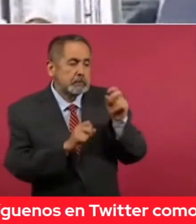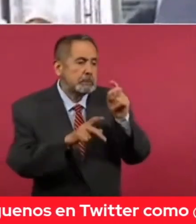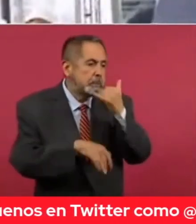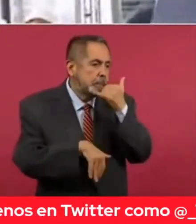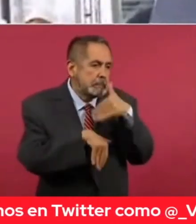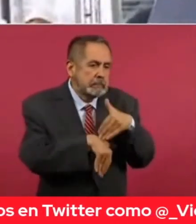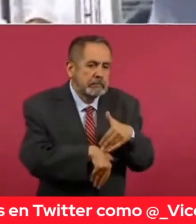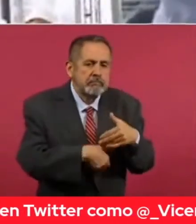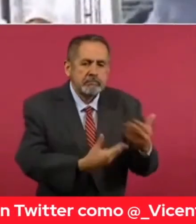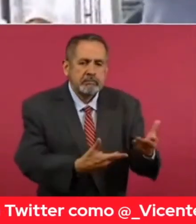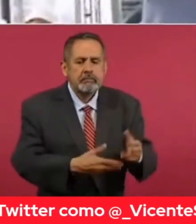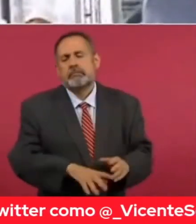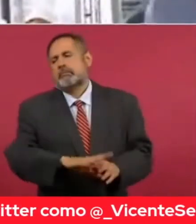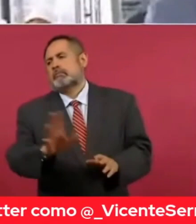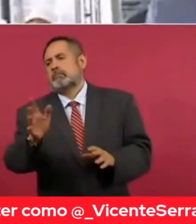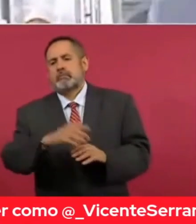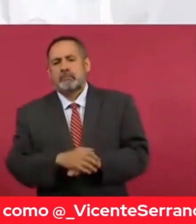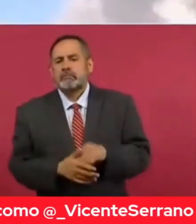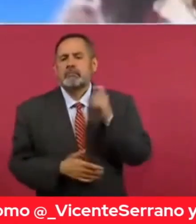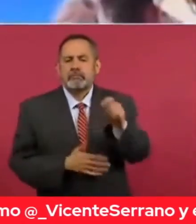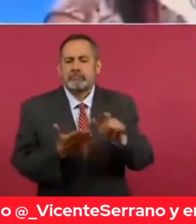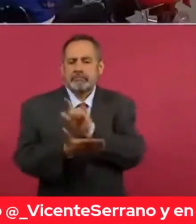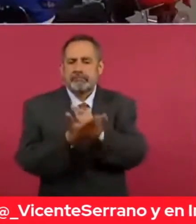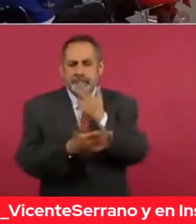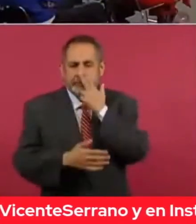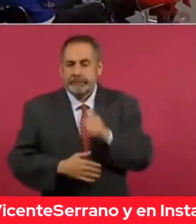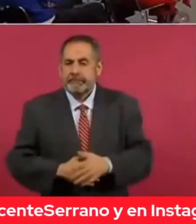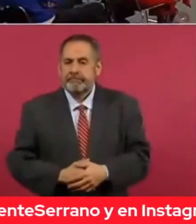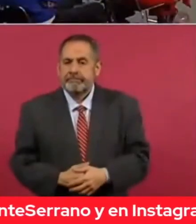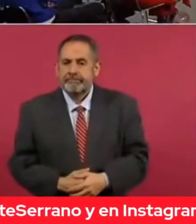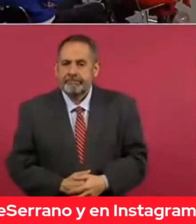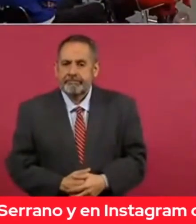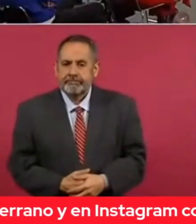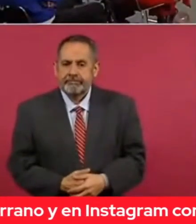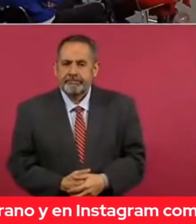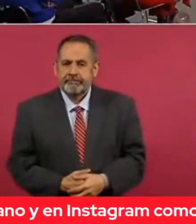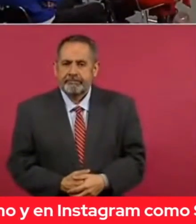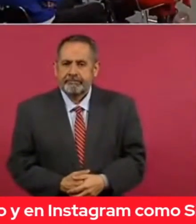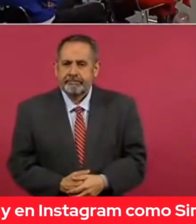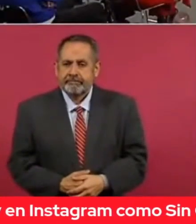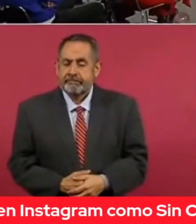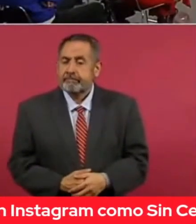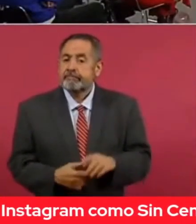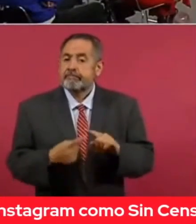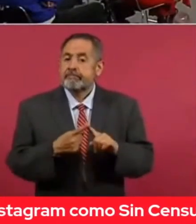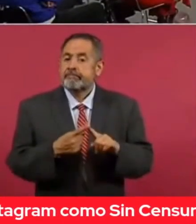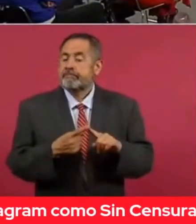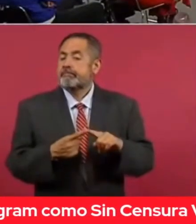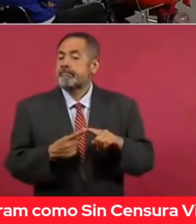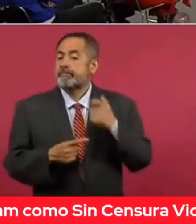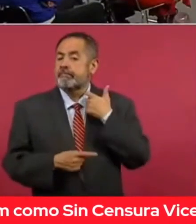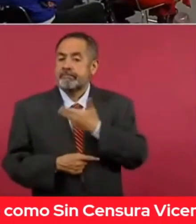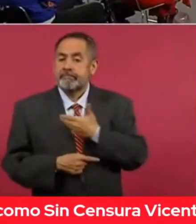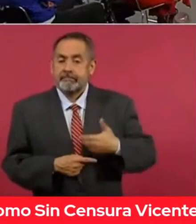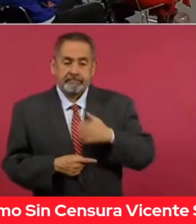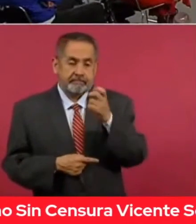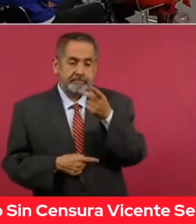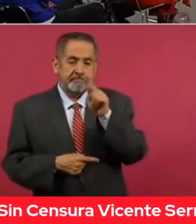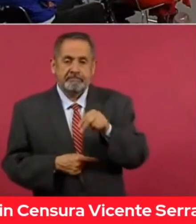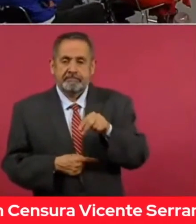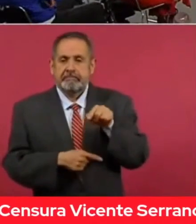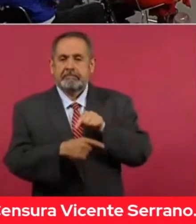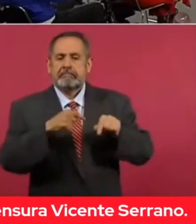entonces el mensaje es la ley no cuenta. El presidente Peña reculó, como me comenta el doctor Claudio X, gracias a la acción